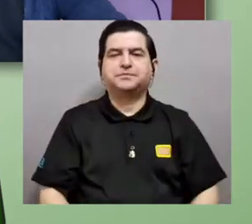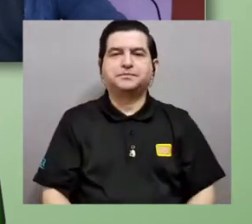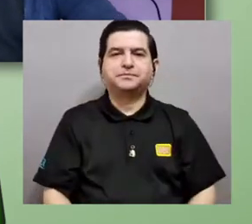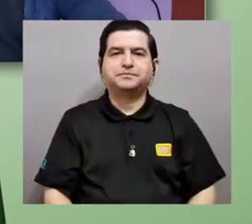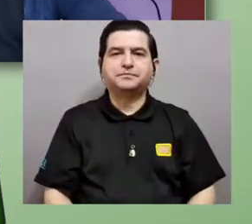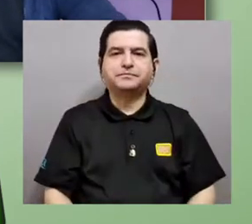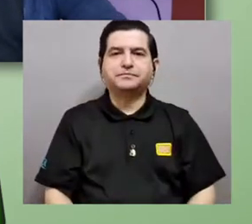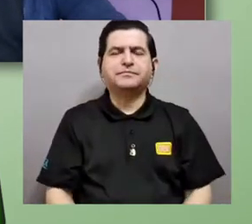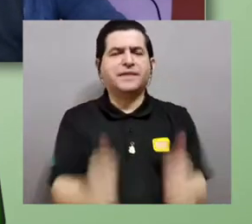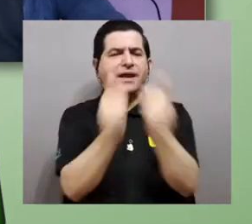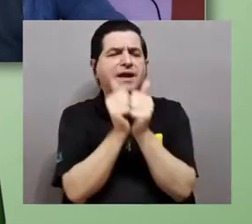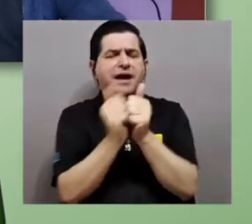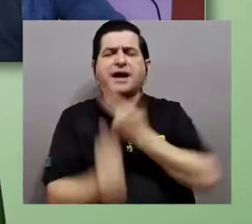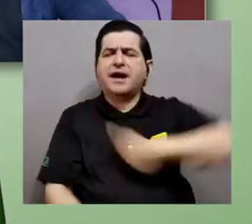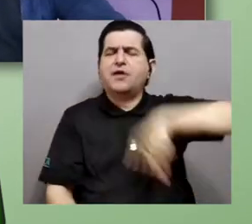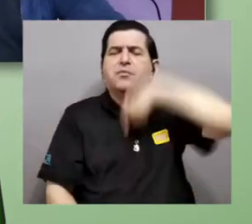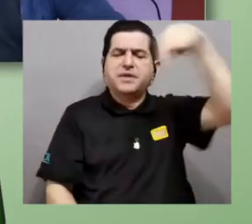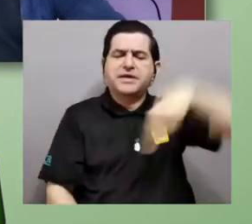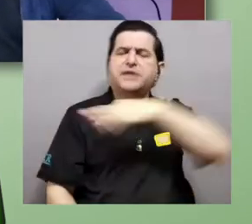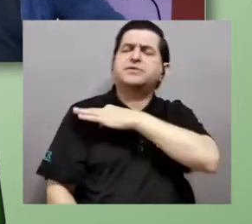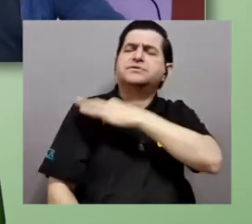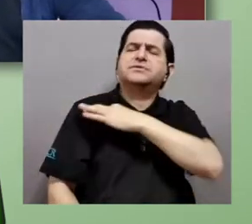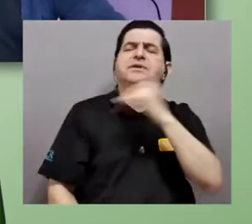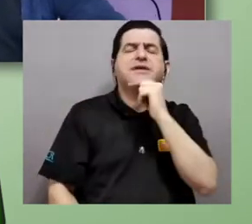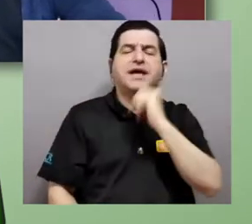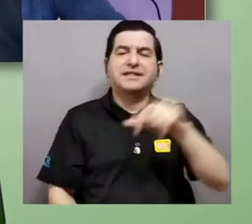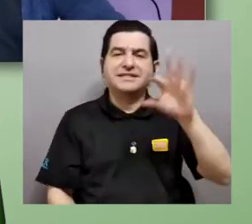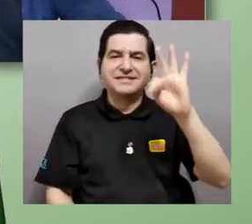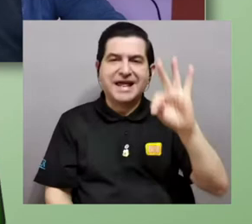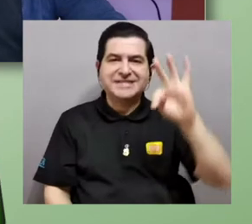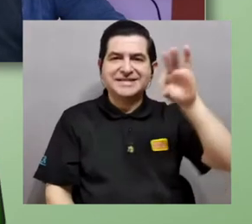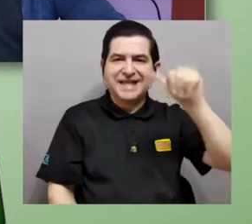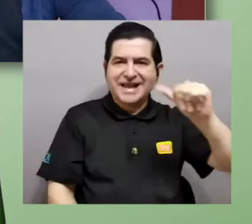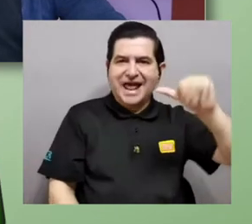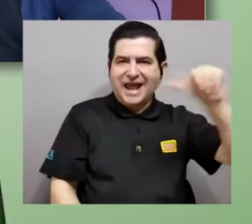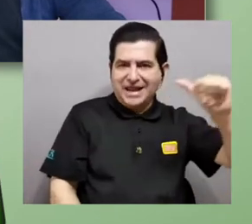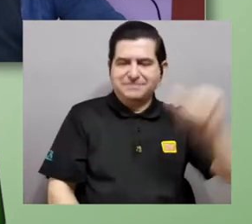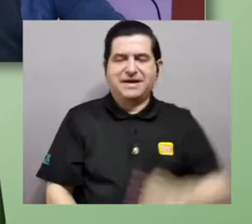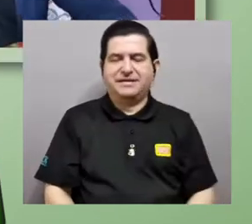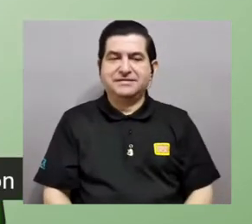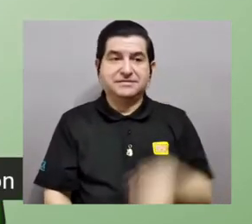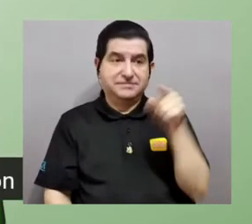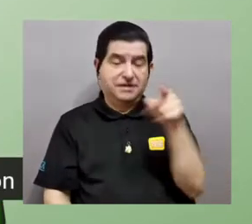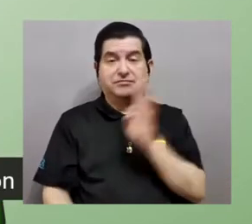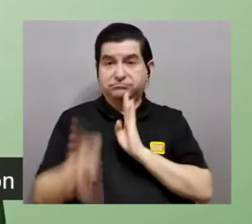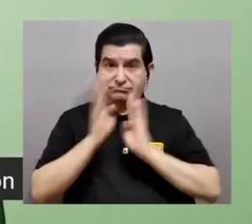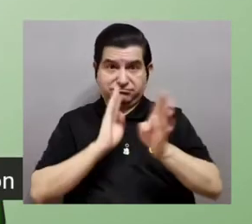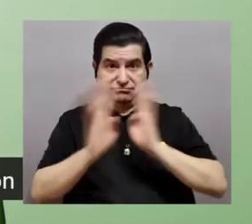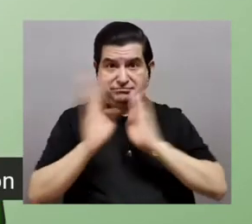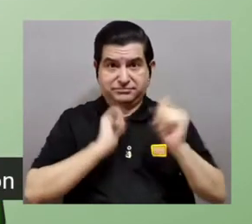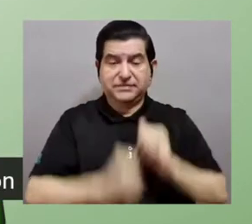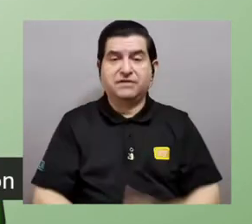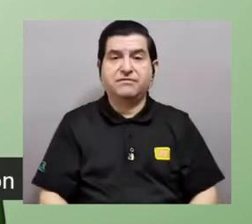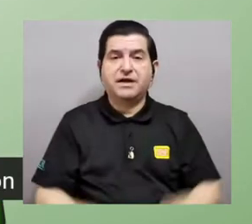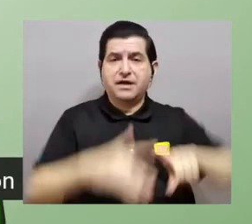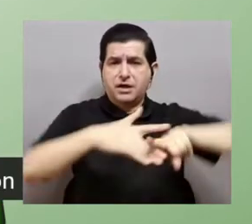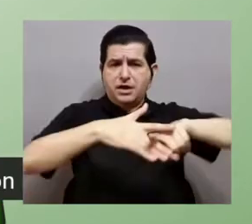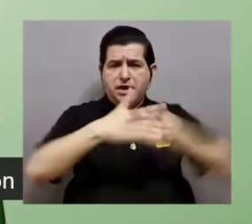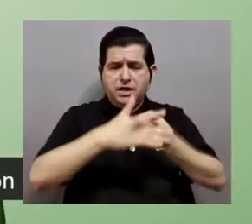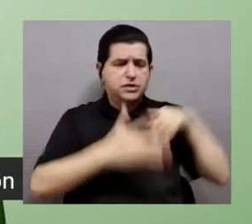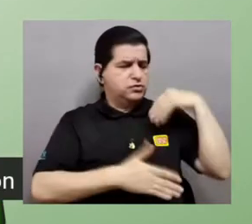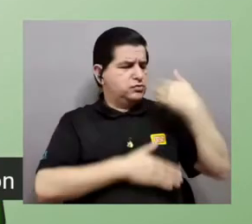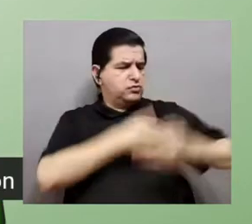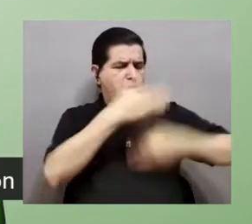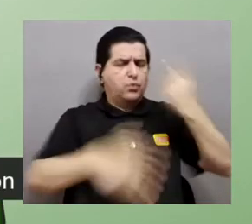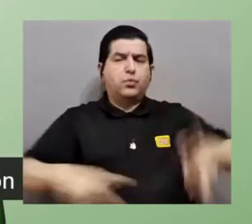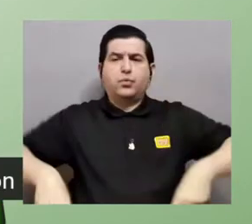conferencias. Entonces, ¿quiénes nos acompañan hoy como invitadas? Teresita Aguilar Álvarez. Ella nos va a hablar sobre el